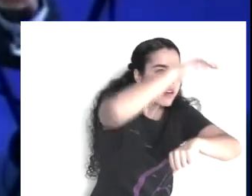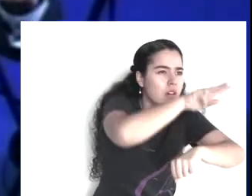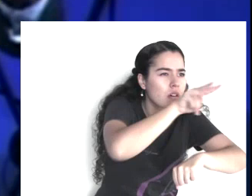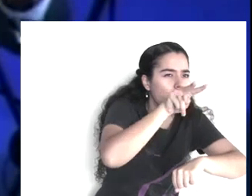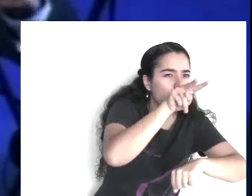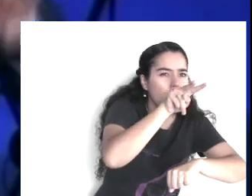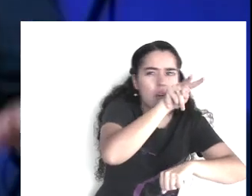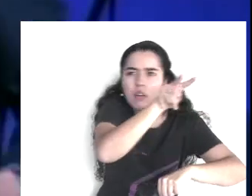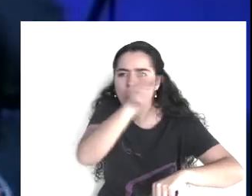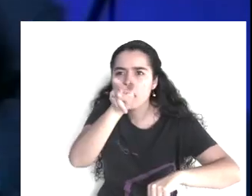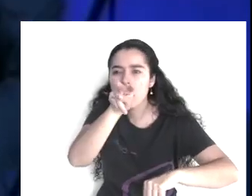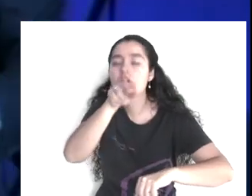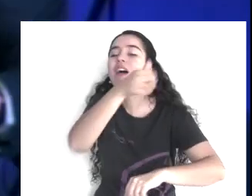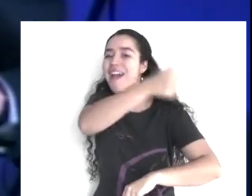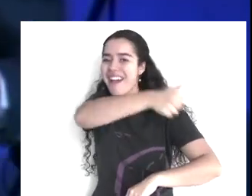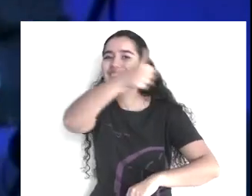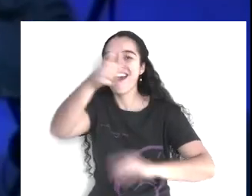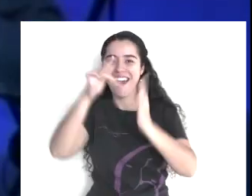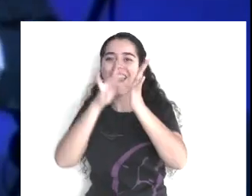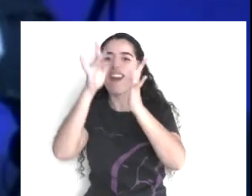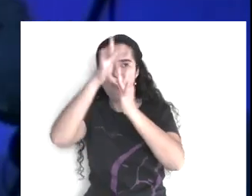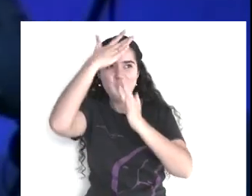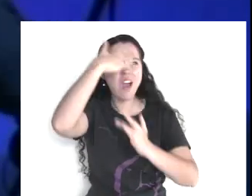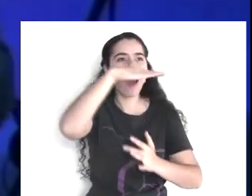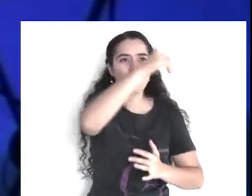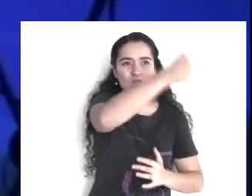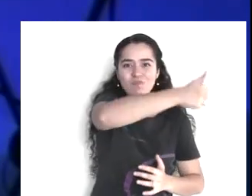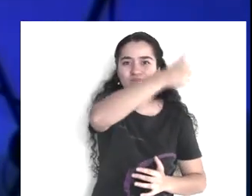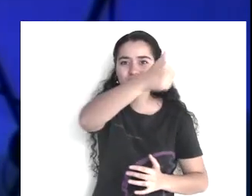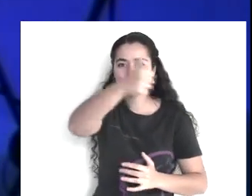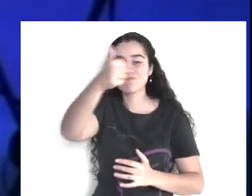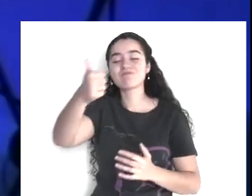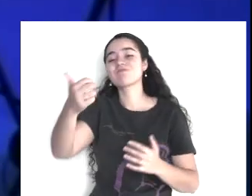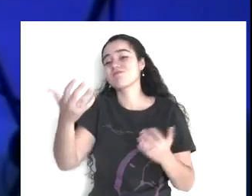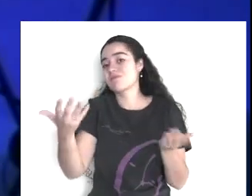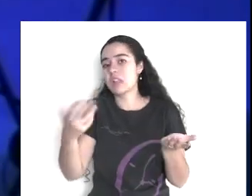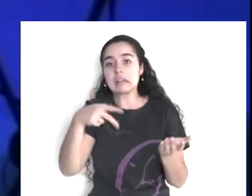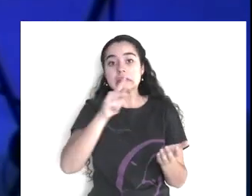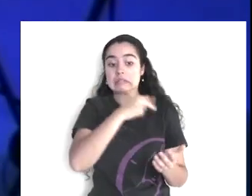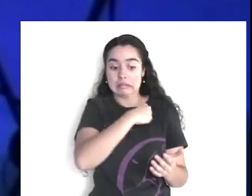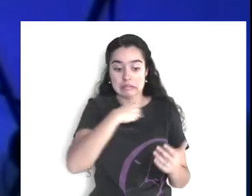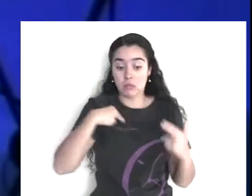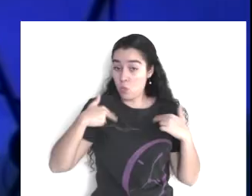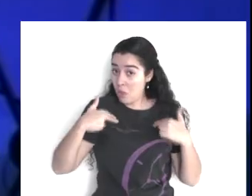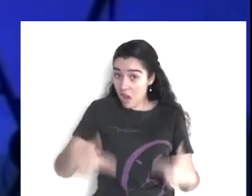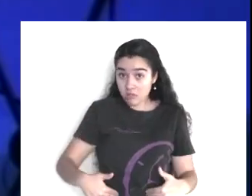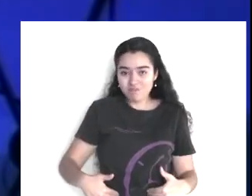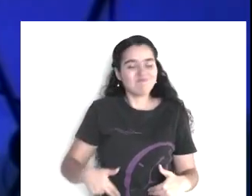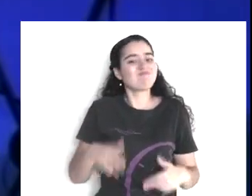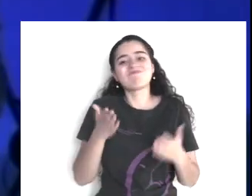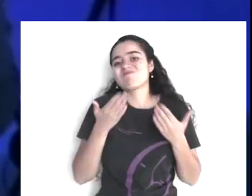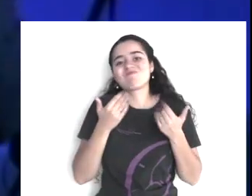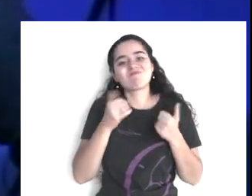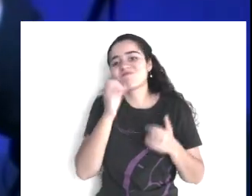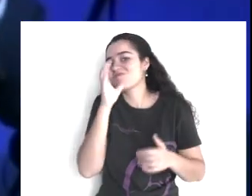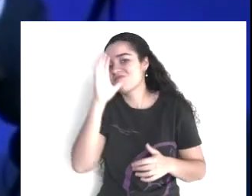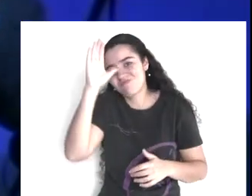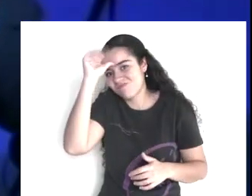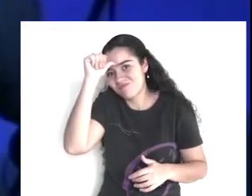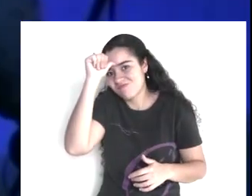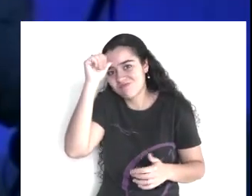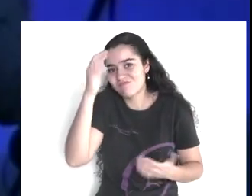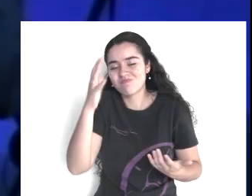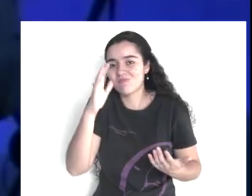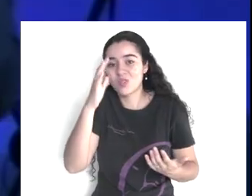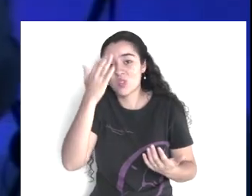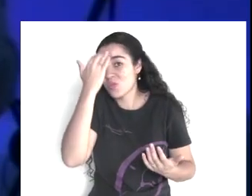juzguéis según las apariencias. Entonces, necesitan aprender a juzgar las cosas, a discernirlas y a entenderlas con